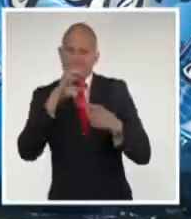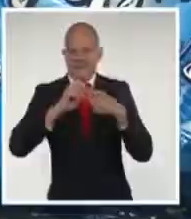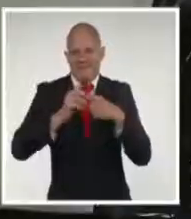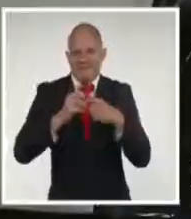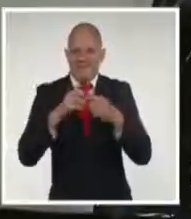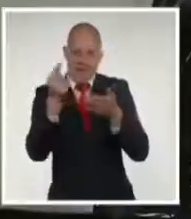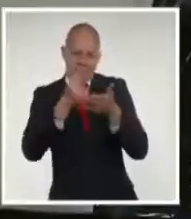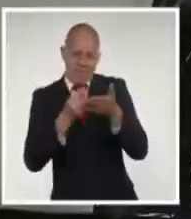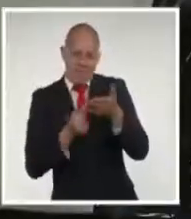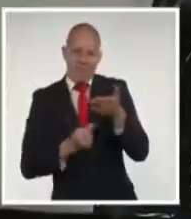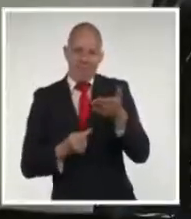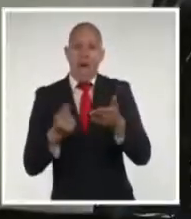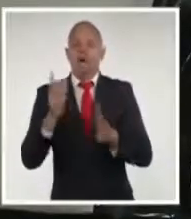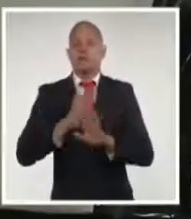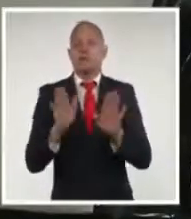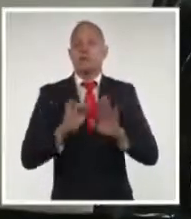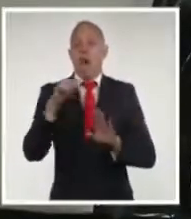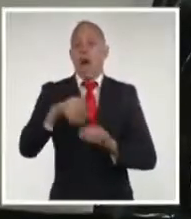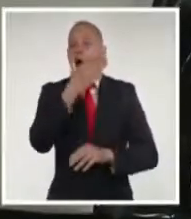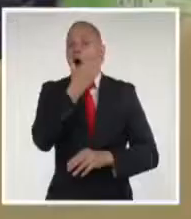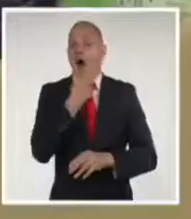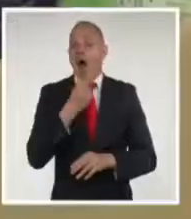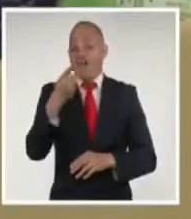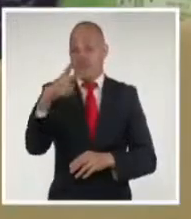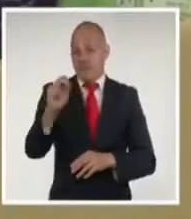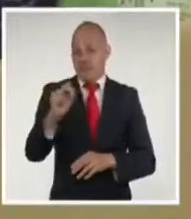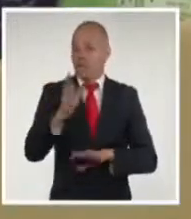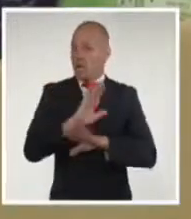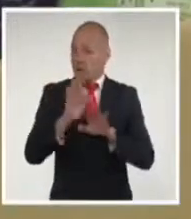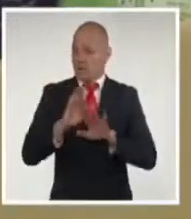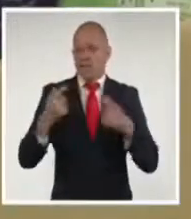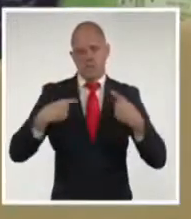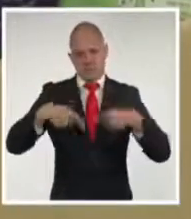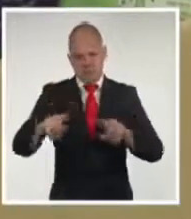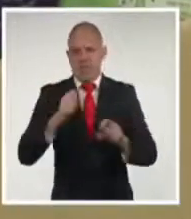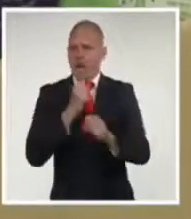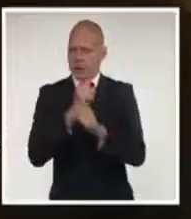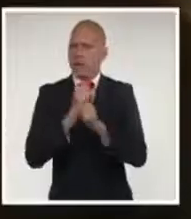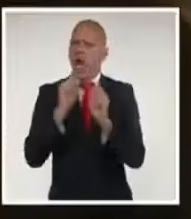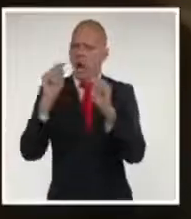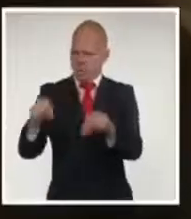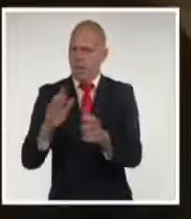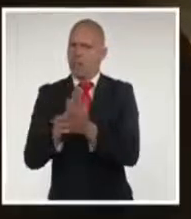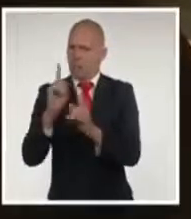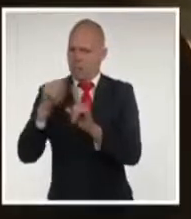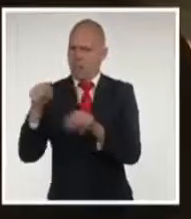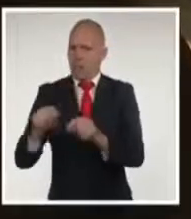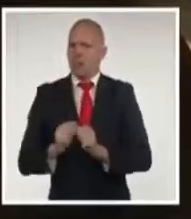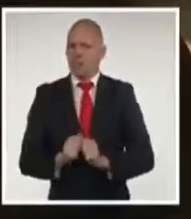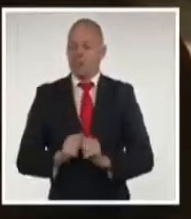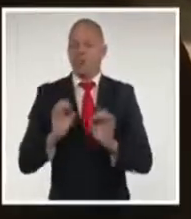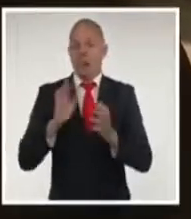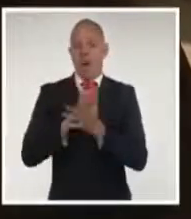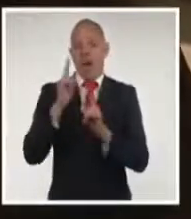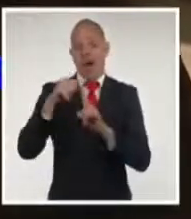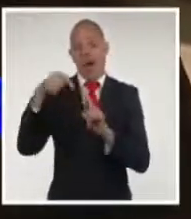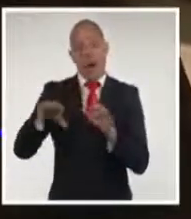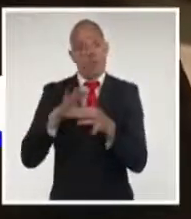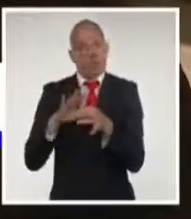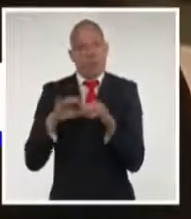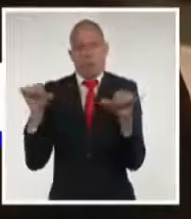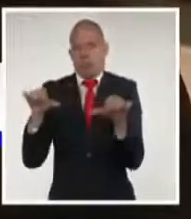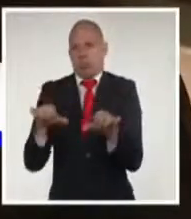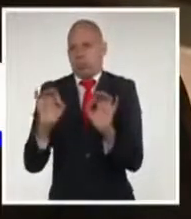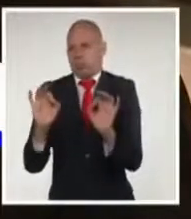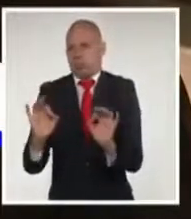20 estudiantes están listos para trabajar en centros de aislamiento matanceros. Es la provincia que más casos